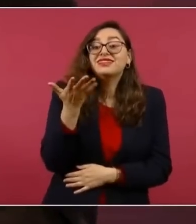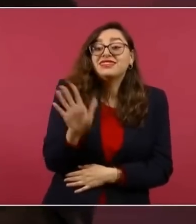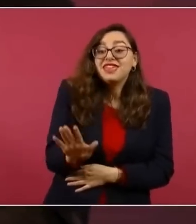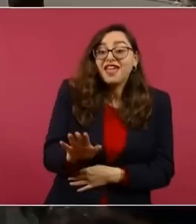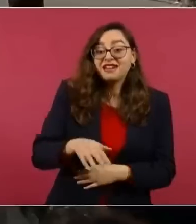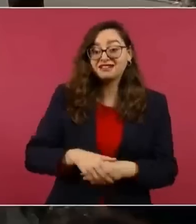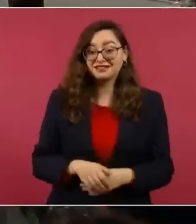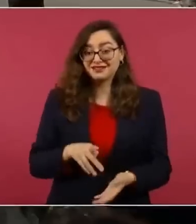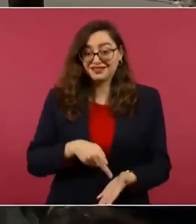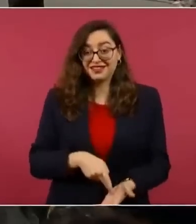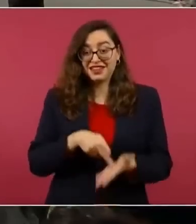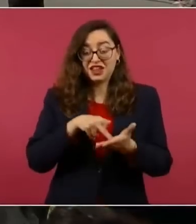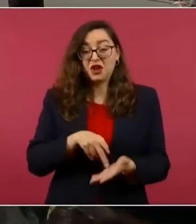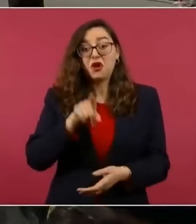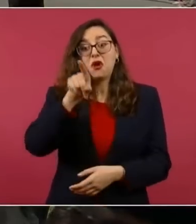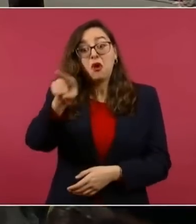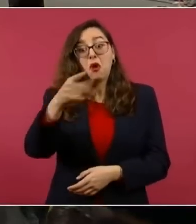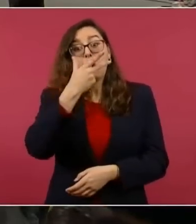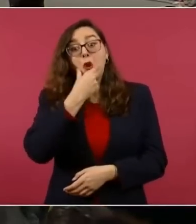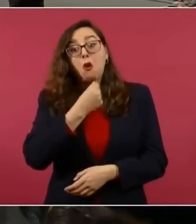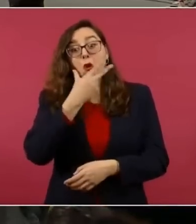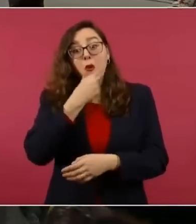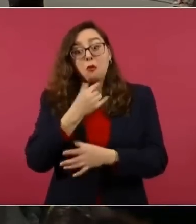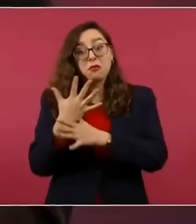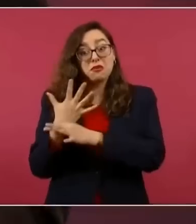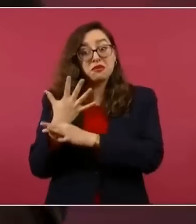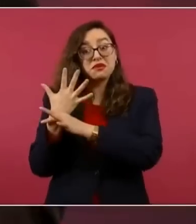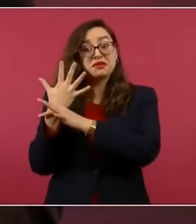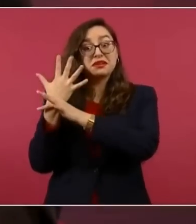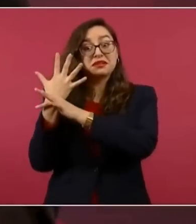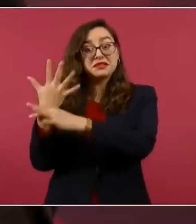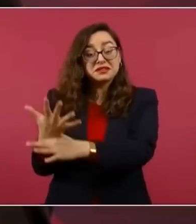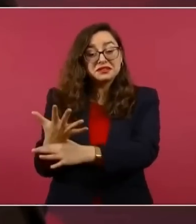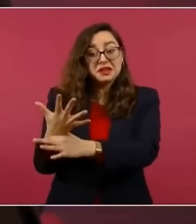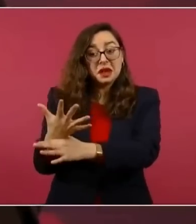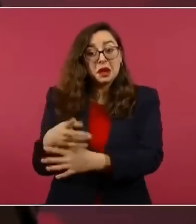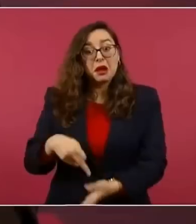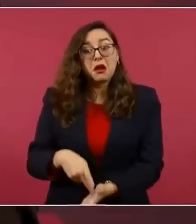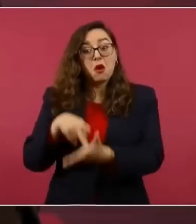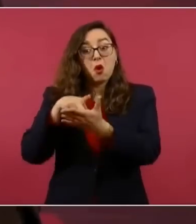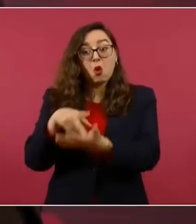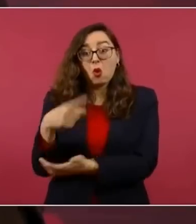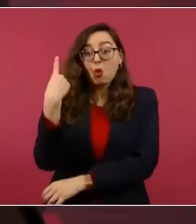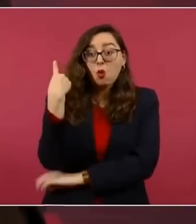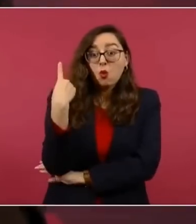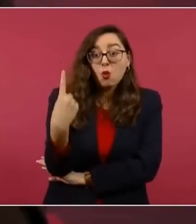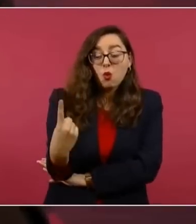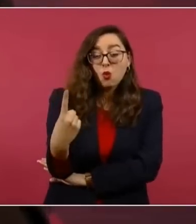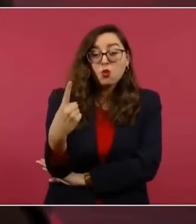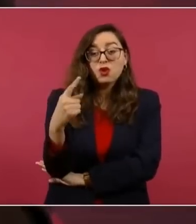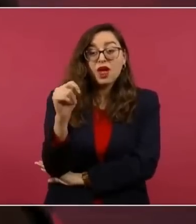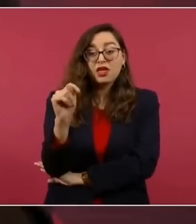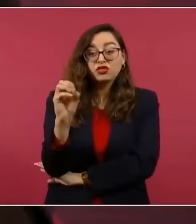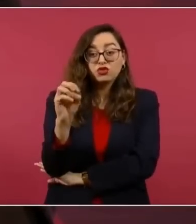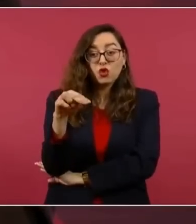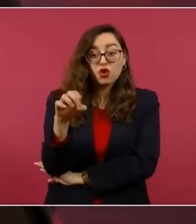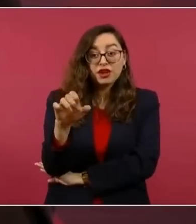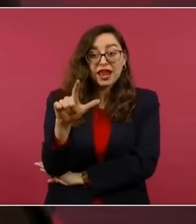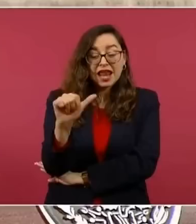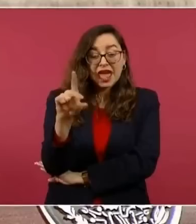que los 10 mil billetes pesan mil kilos,